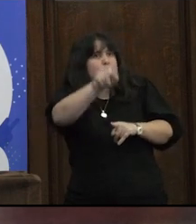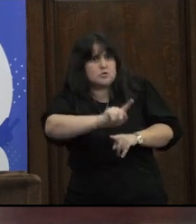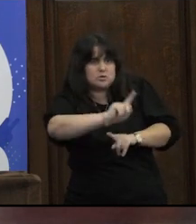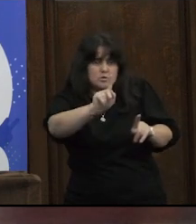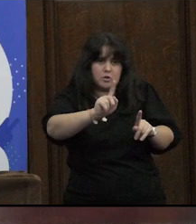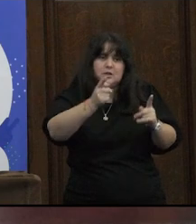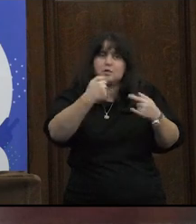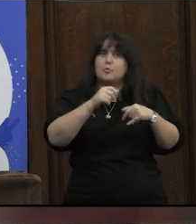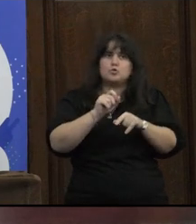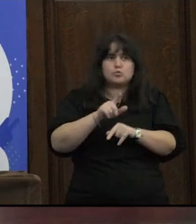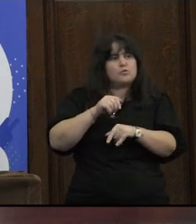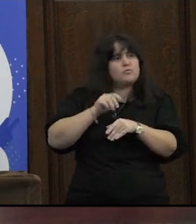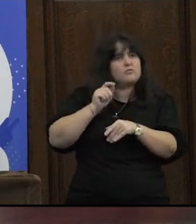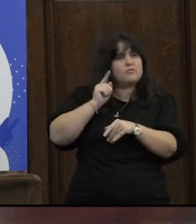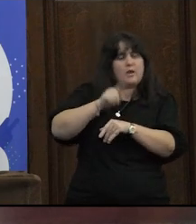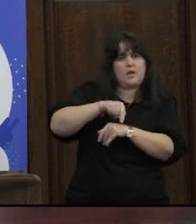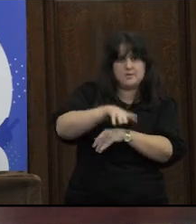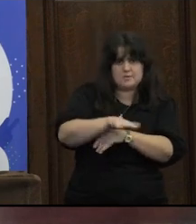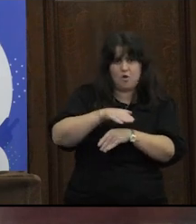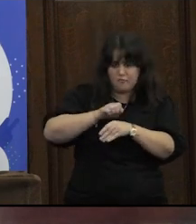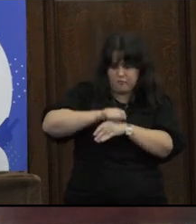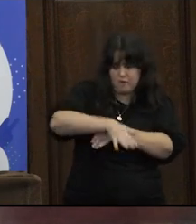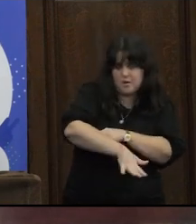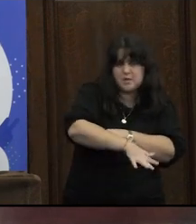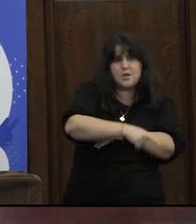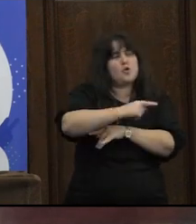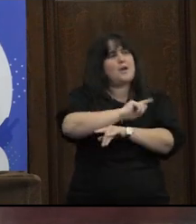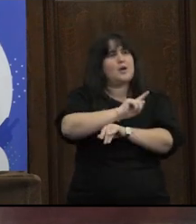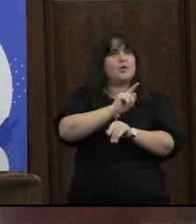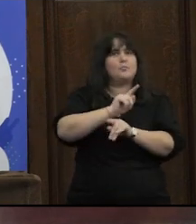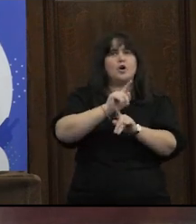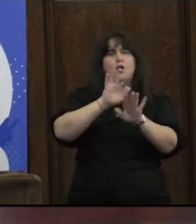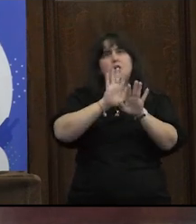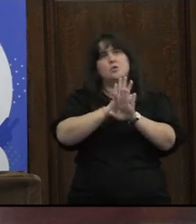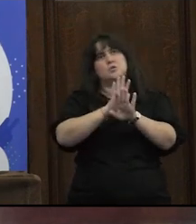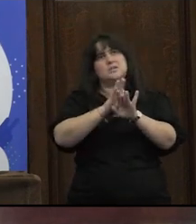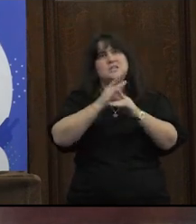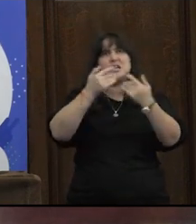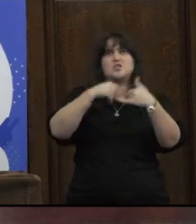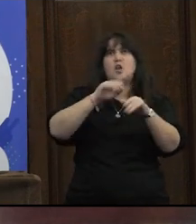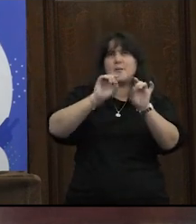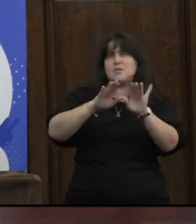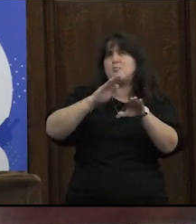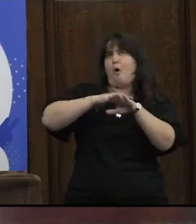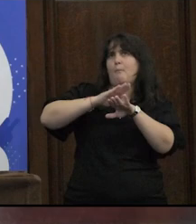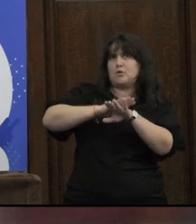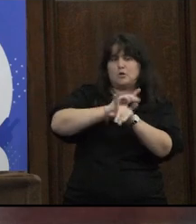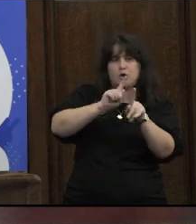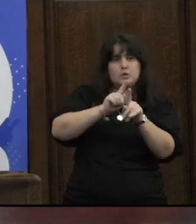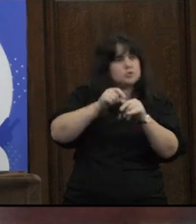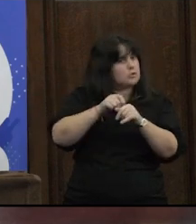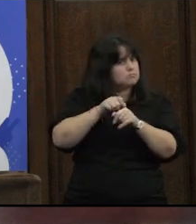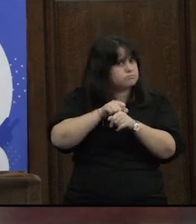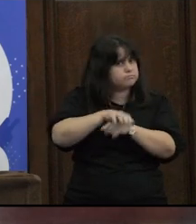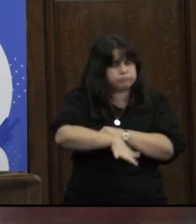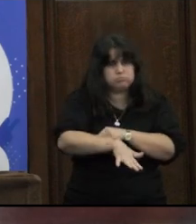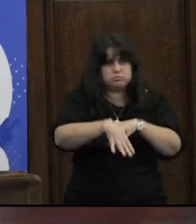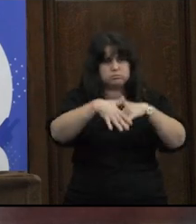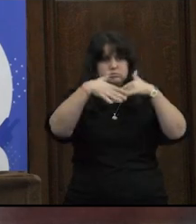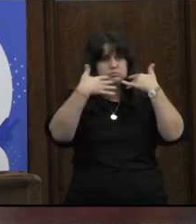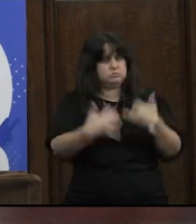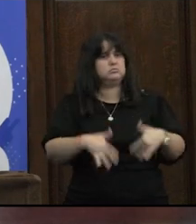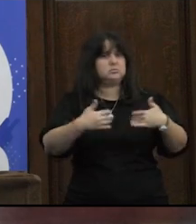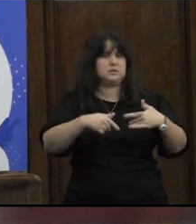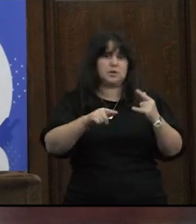son constitutivos de este clima de época no lo podemos mirar como un telón de fondo como un atravesamiento es constitutivo de